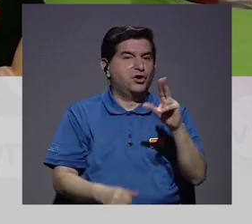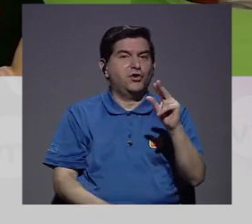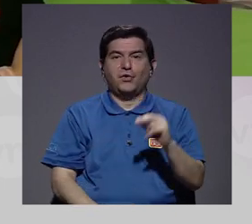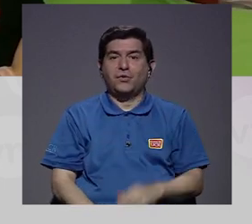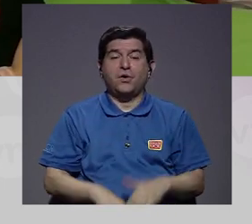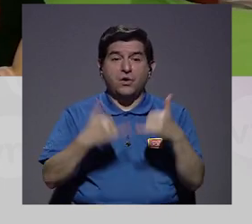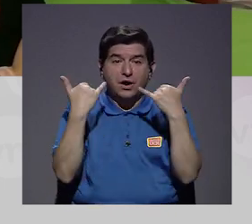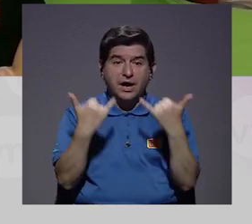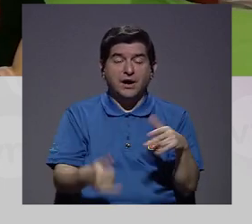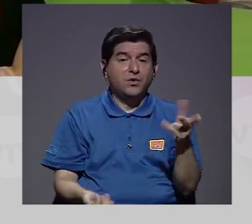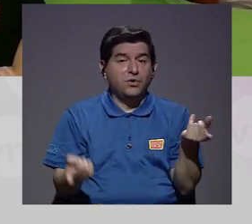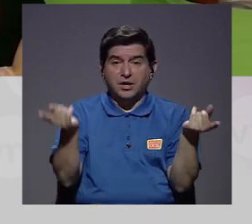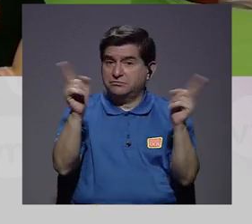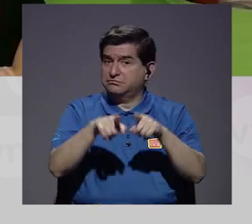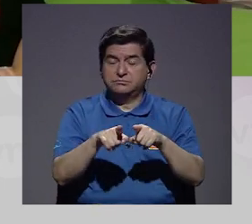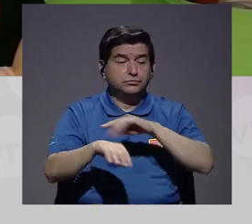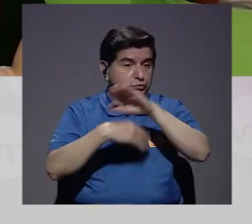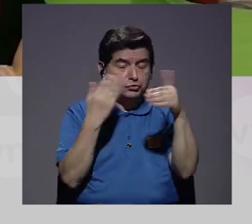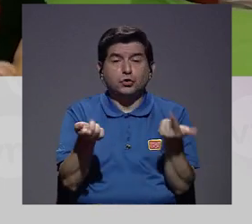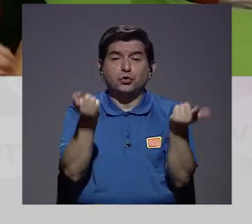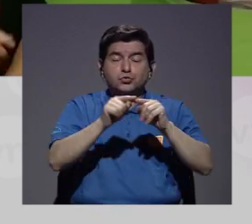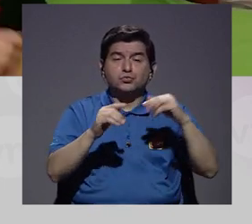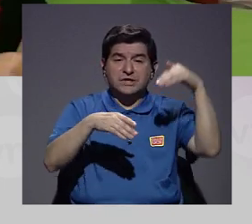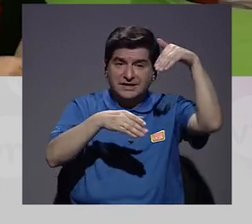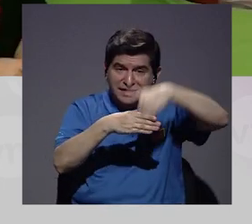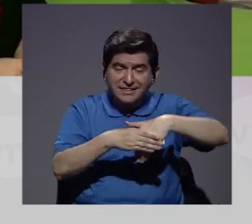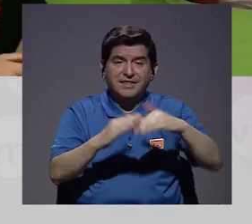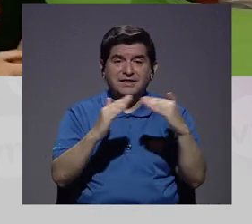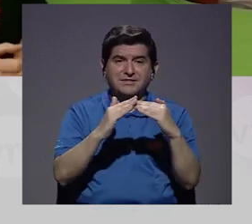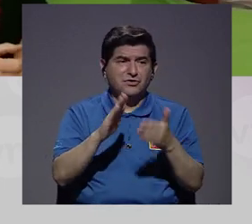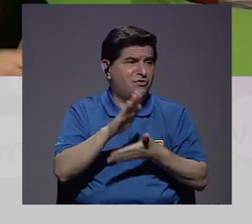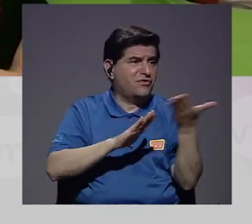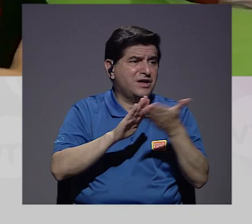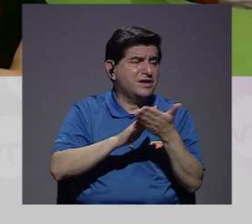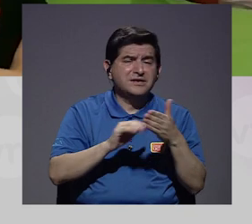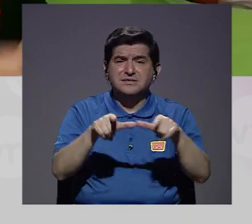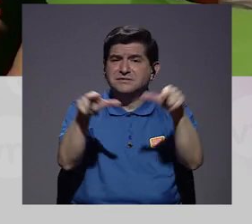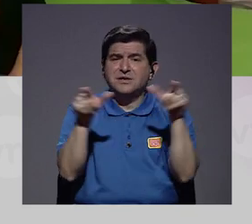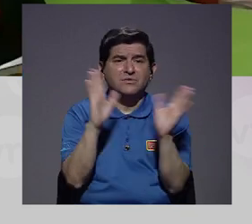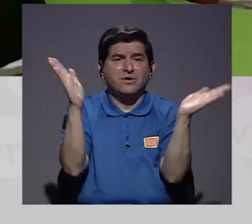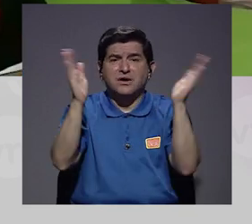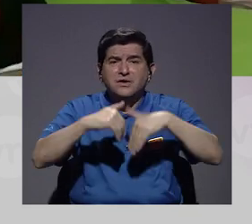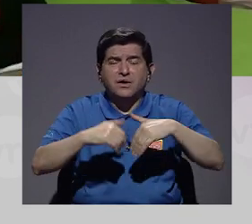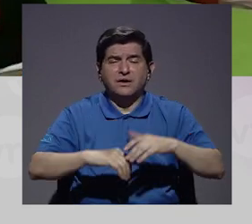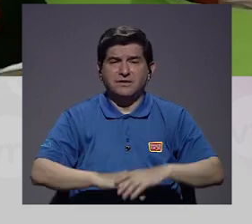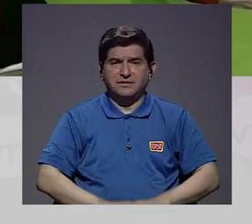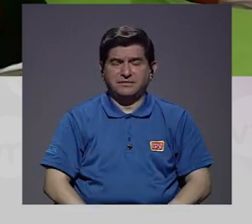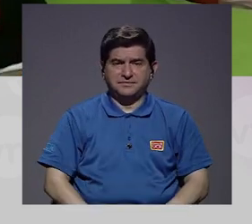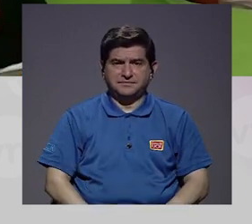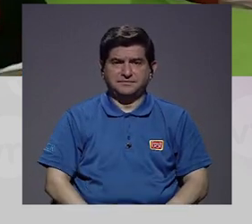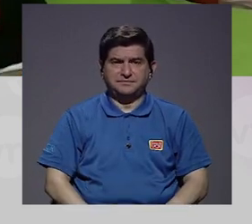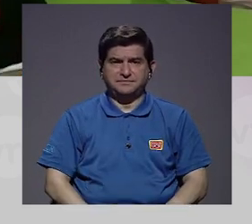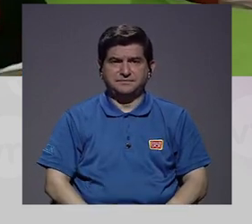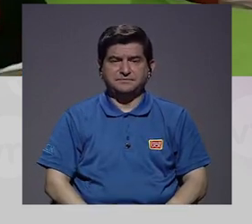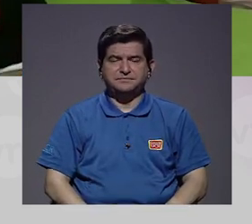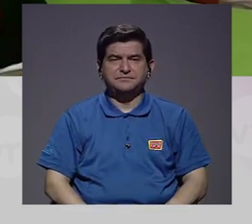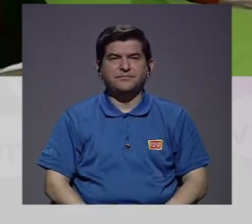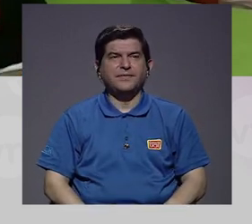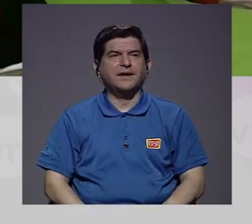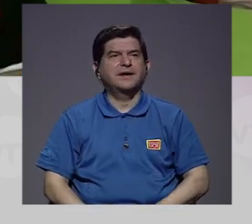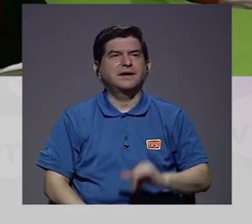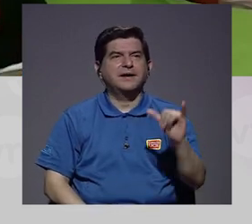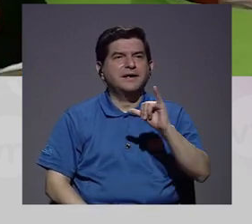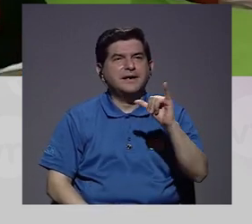llegué. Porque, no, ahora no es así. Ahora todo ocurre en la casa y no hay para dónde irse. Sí, y cuando, y como usted decía,